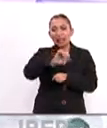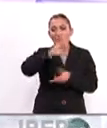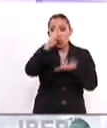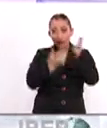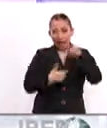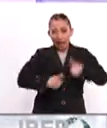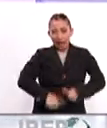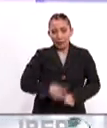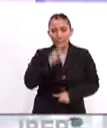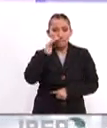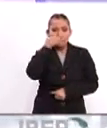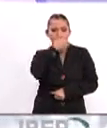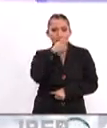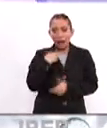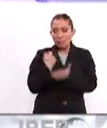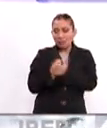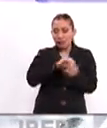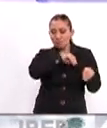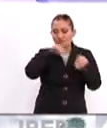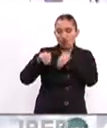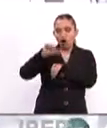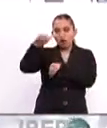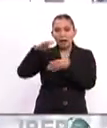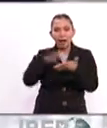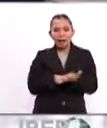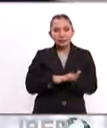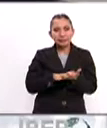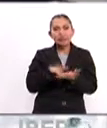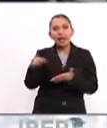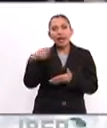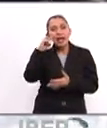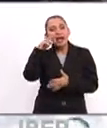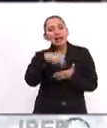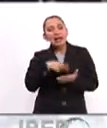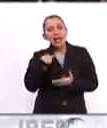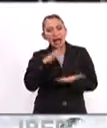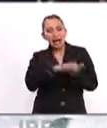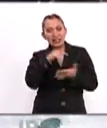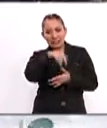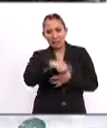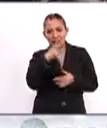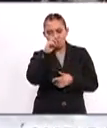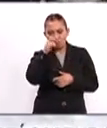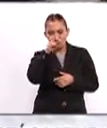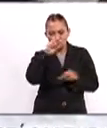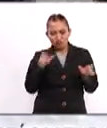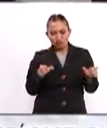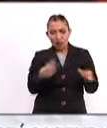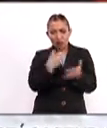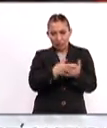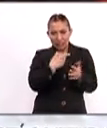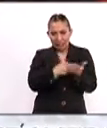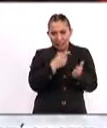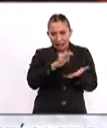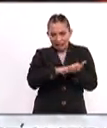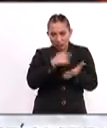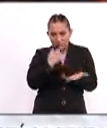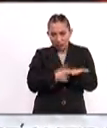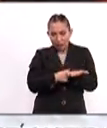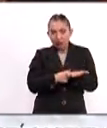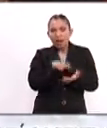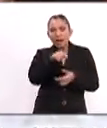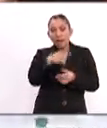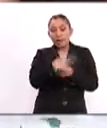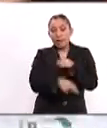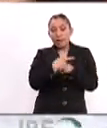huelga de hambre que hacía para exigir que lo trasladen a otro penal al considerar que la prisión de máxima seguridad donde se encuentra recluido actualmente